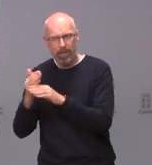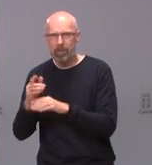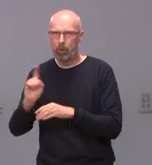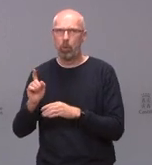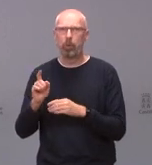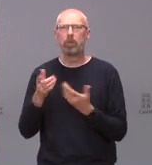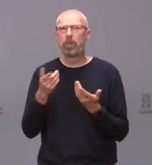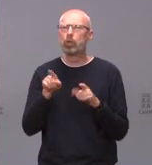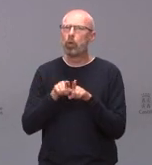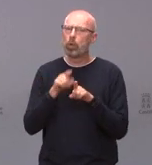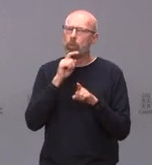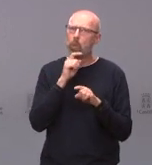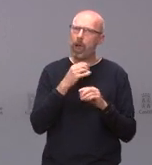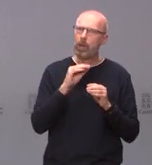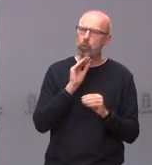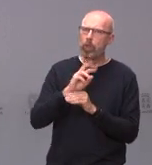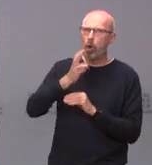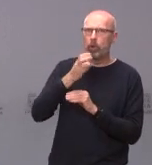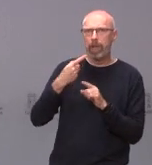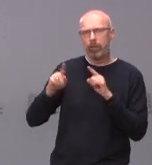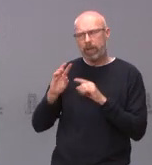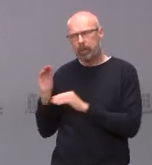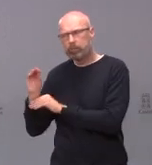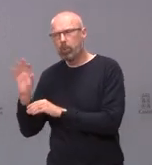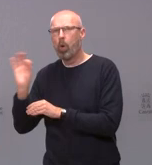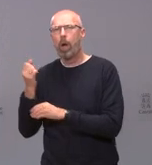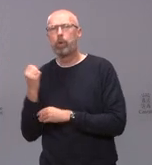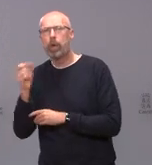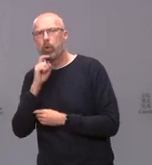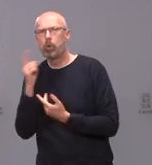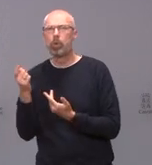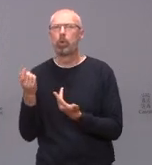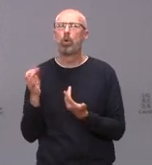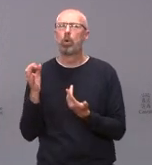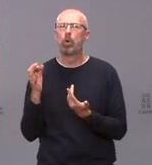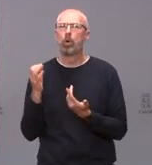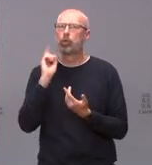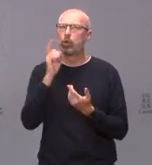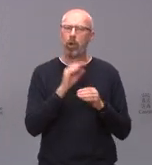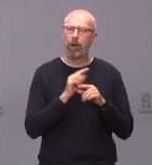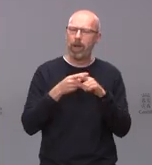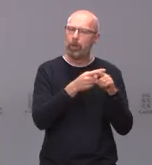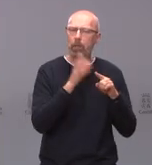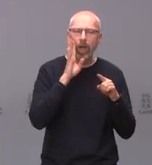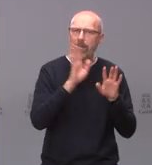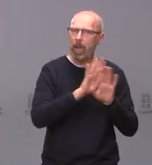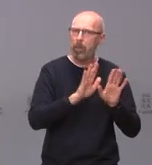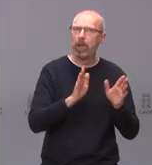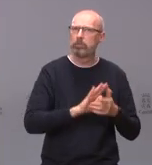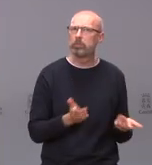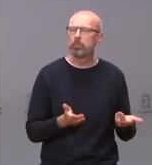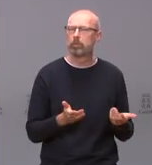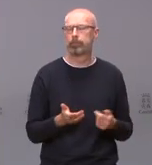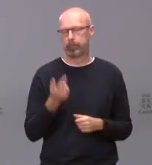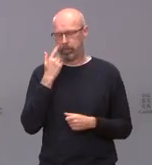línea de subvención no lo van a apoyar o tendría que conformarse con lo que le tocará de este reparto gracias respecto a la a